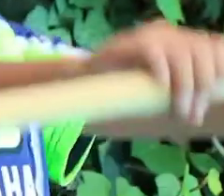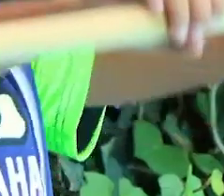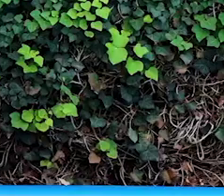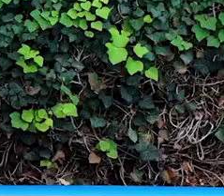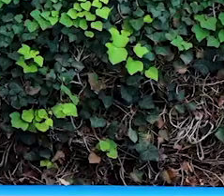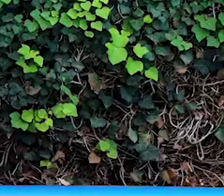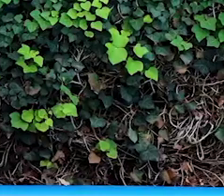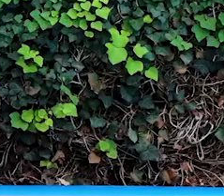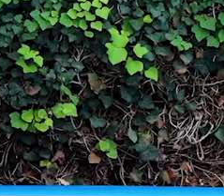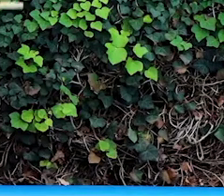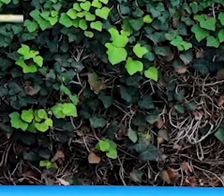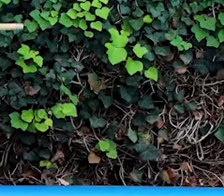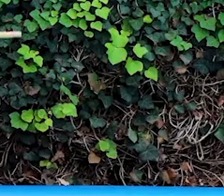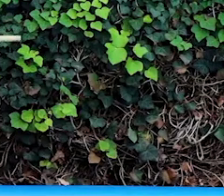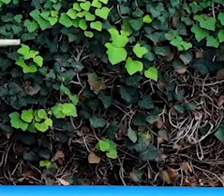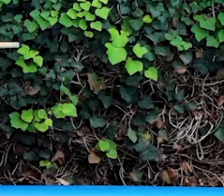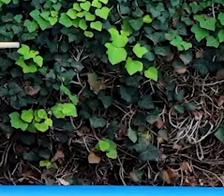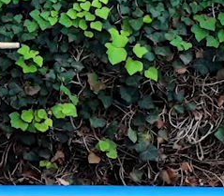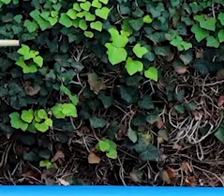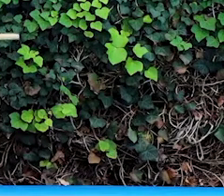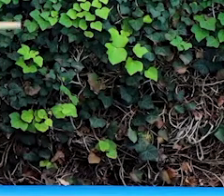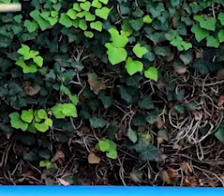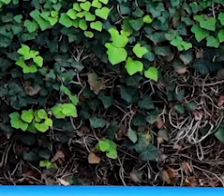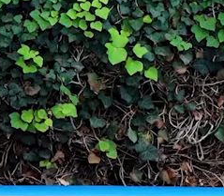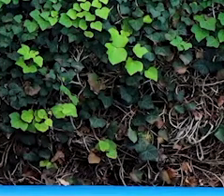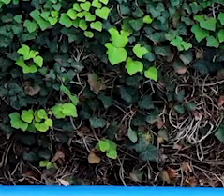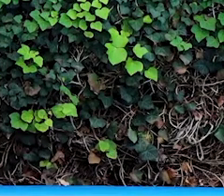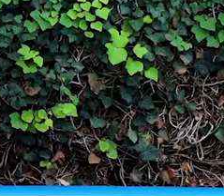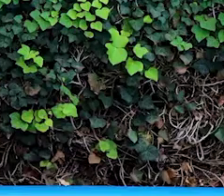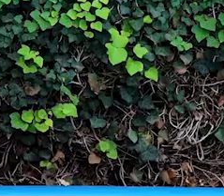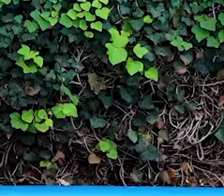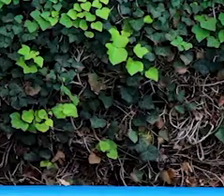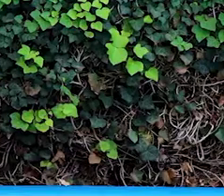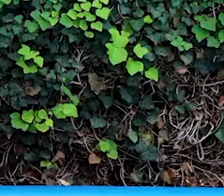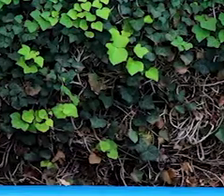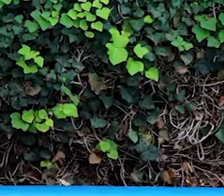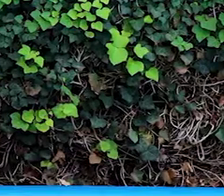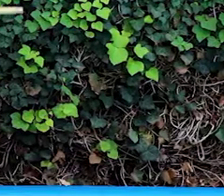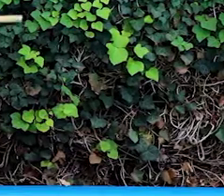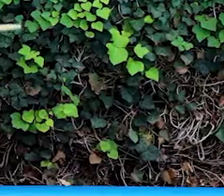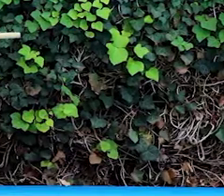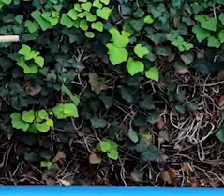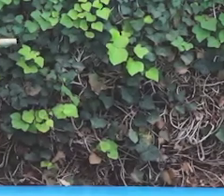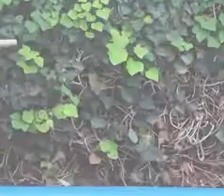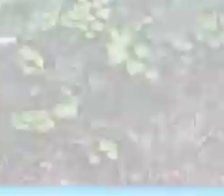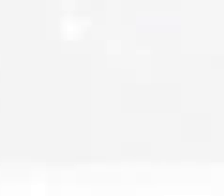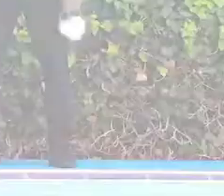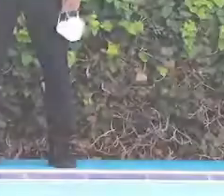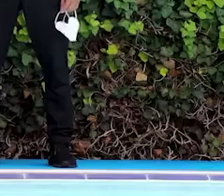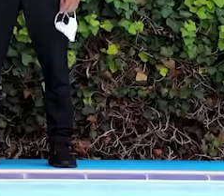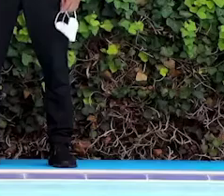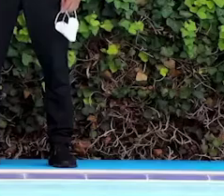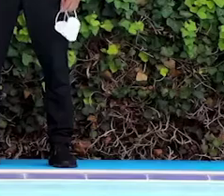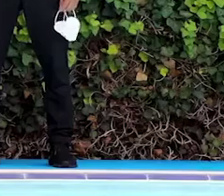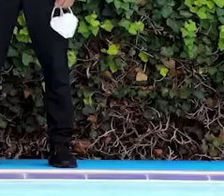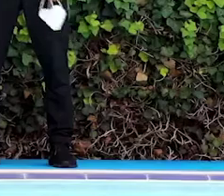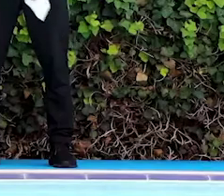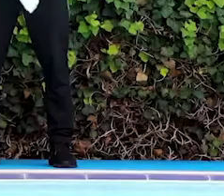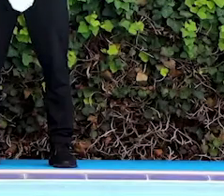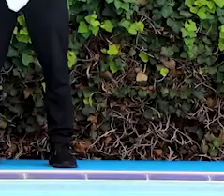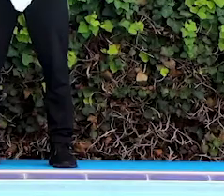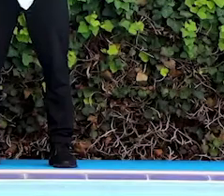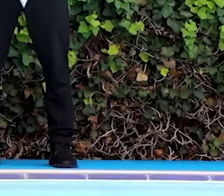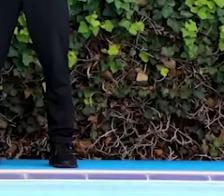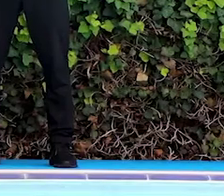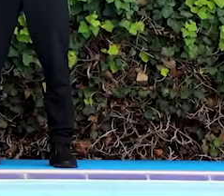Extendiendo los brazos. Espalda derecha. Muy bien. Recuerda, al